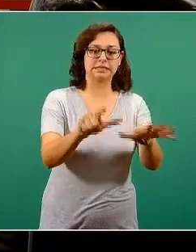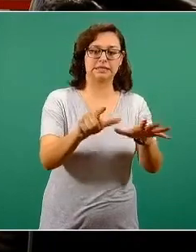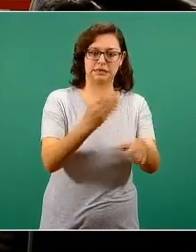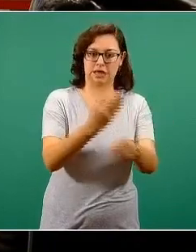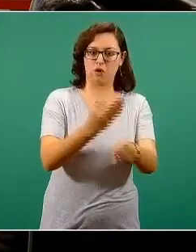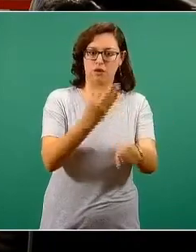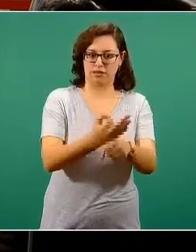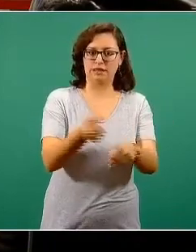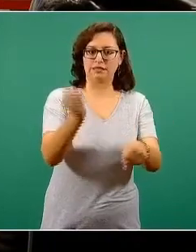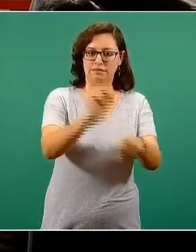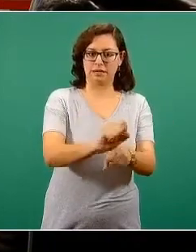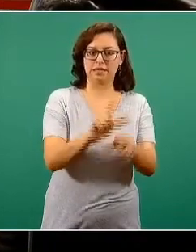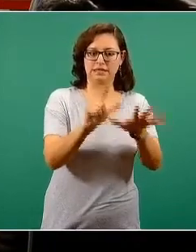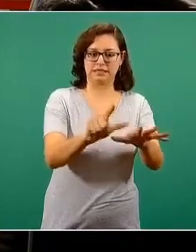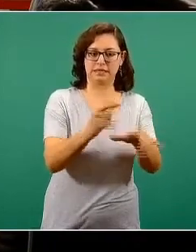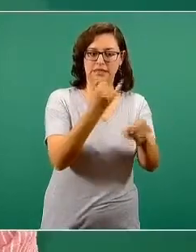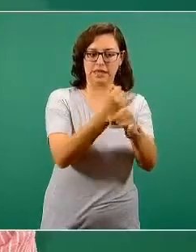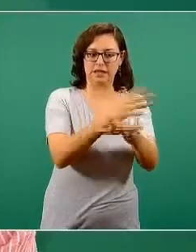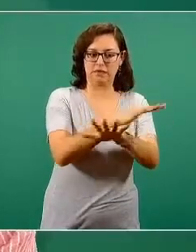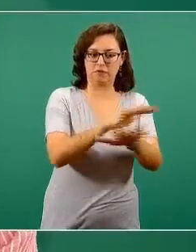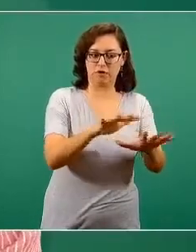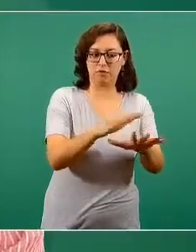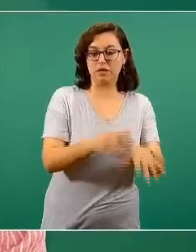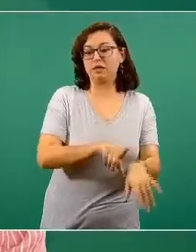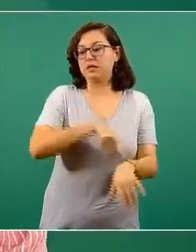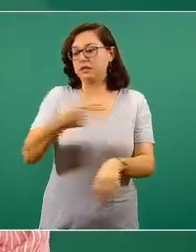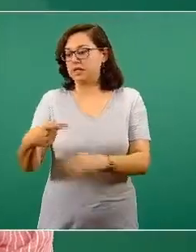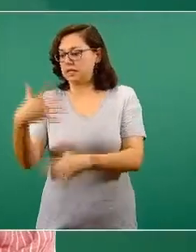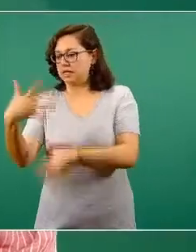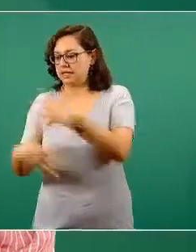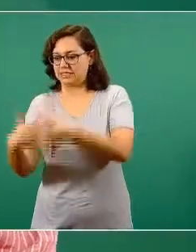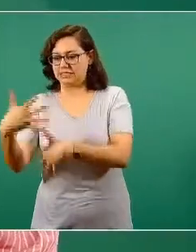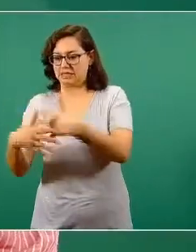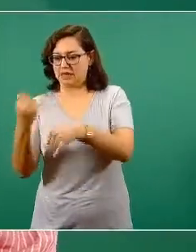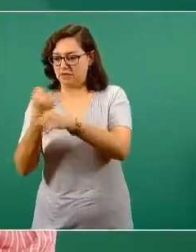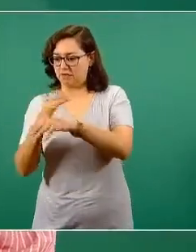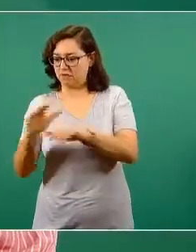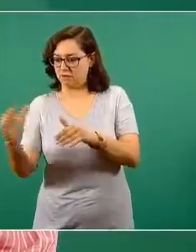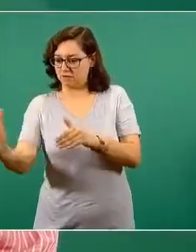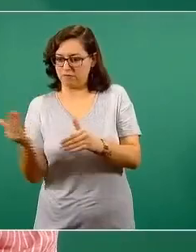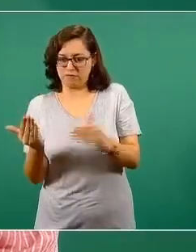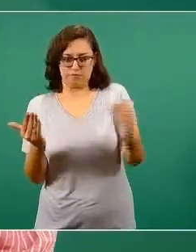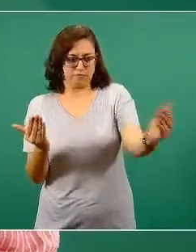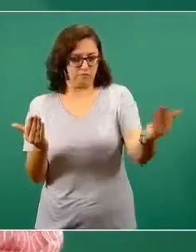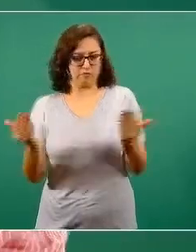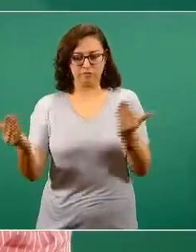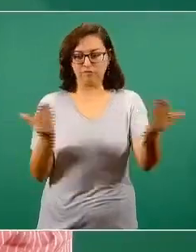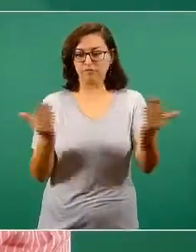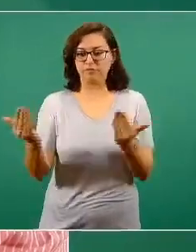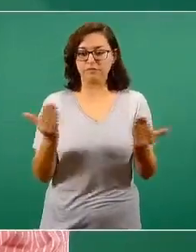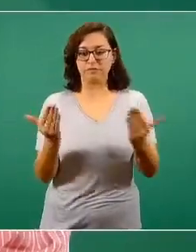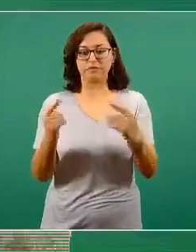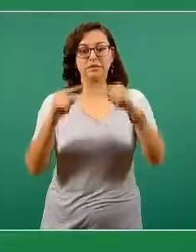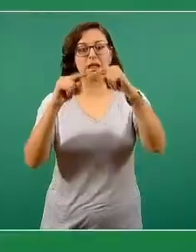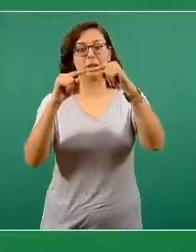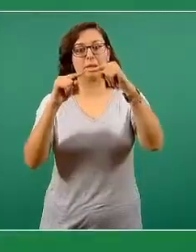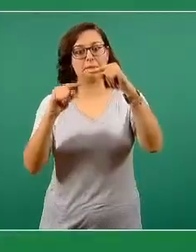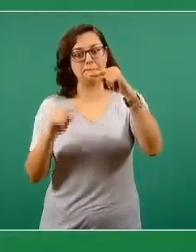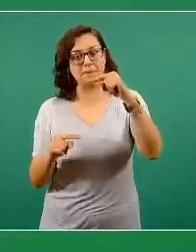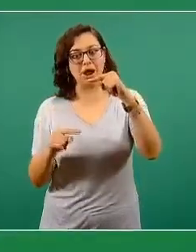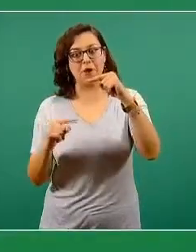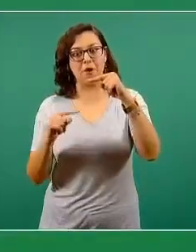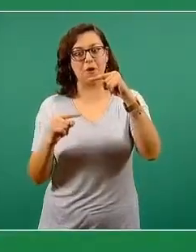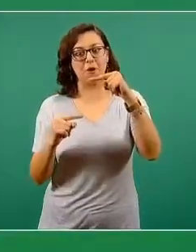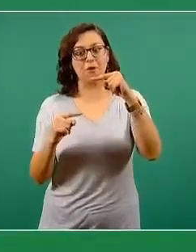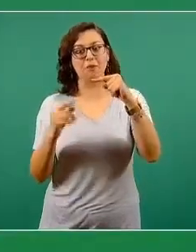epidemiológica y lo que vemos con mucho gusto es que abrimos nuevamente la Semana Epidemiológica con un descenso y